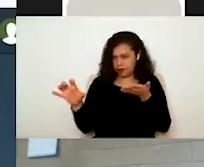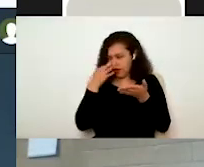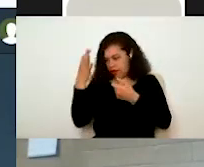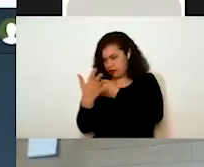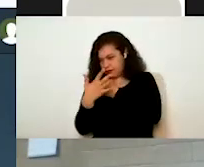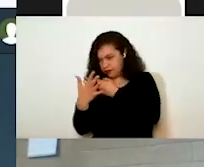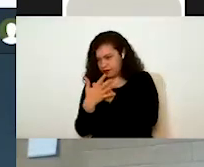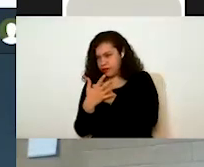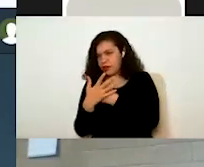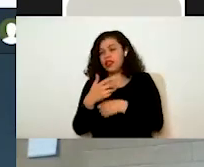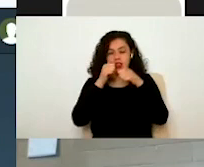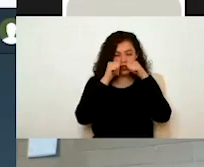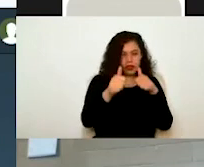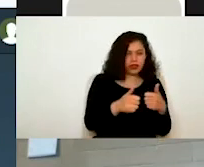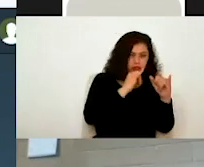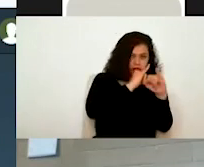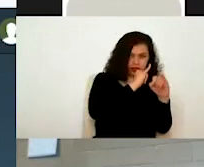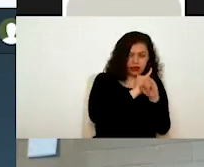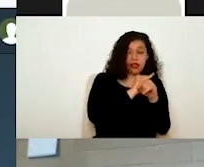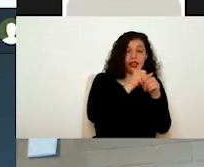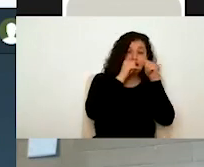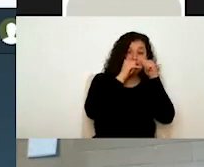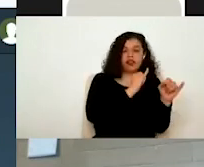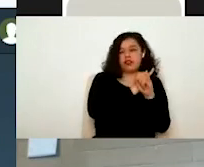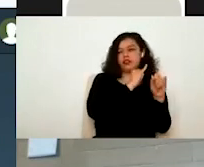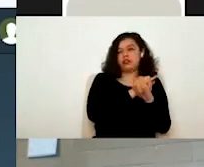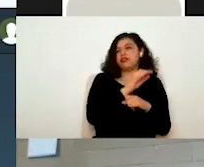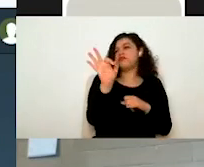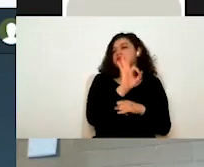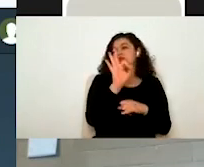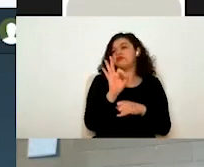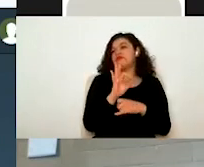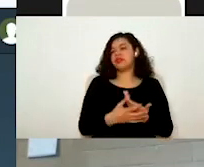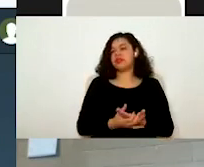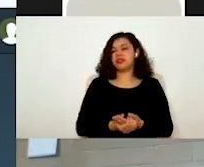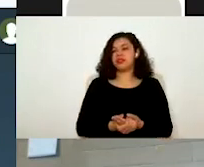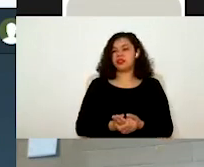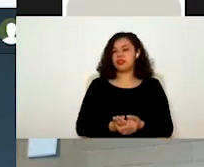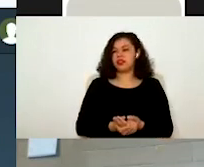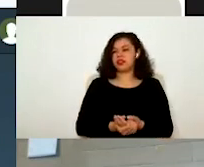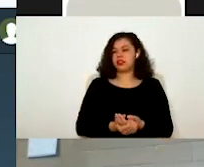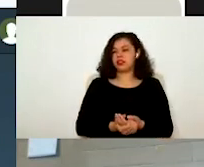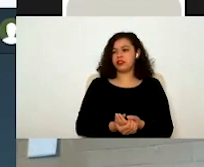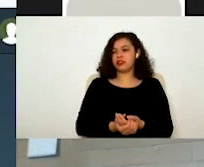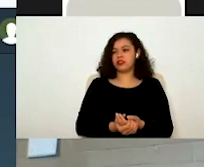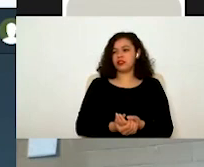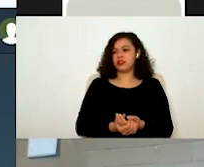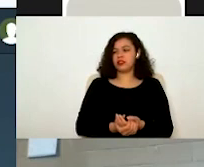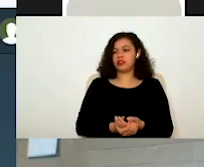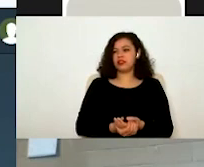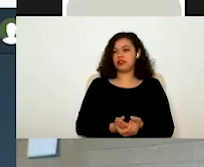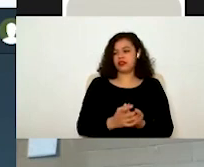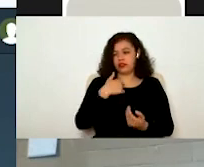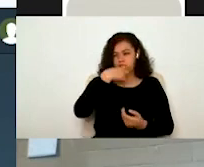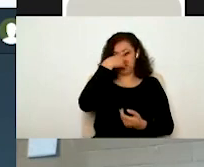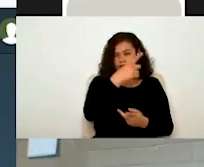la parte de atención virtual, ¿no? En la parte de atención virtual, a lo mejor ustedes hay algún, por ejemplo, al inicio les mencionaba que